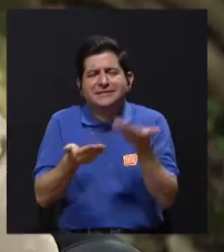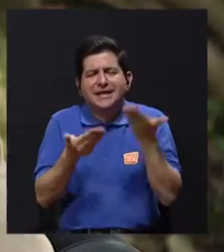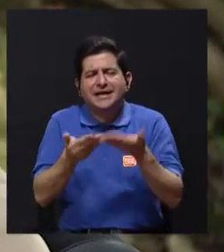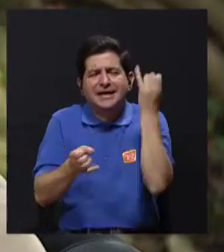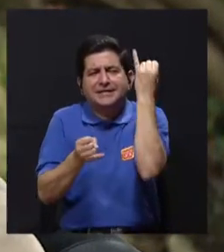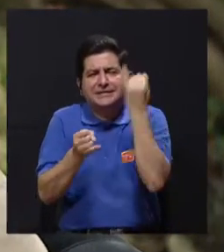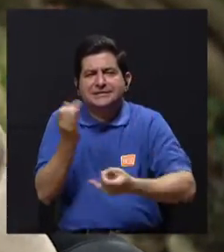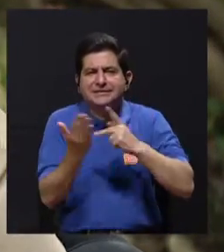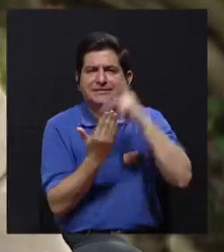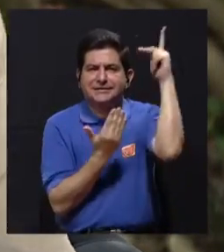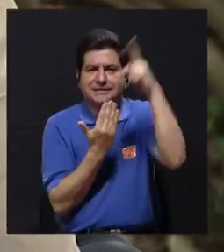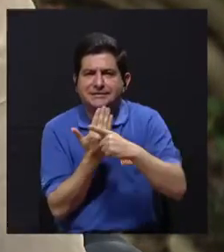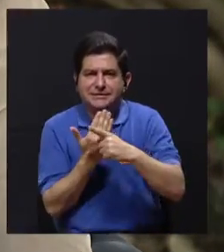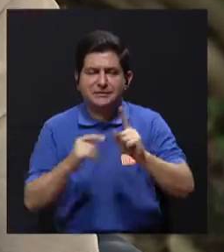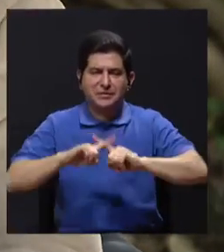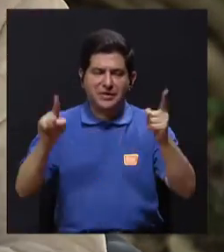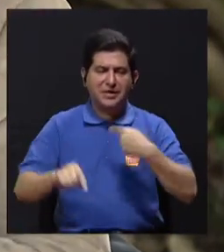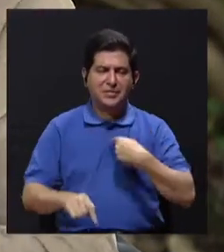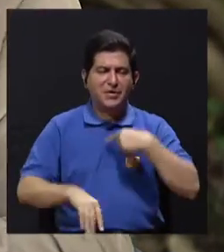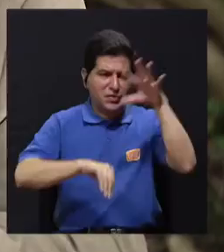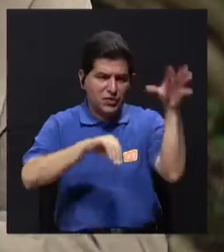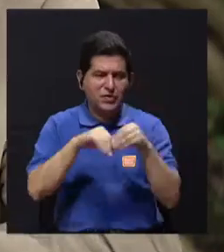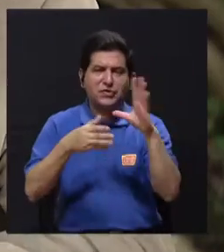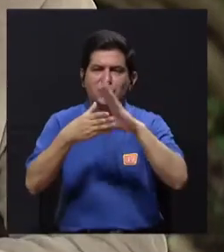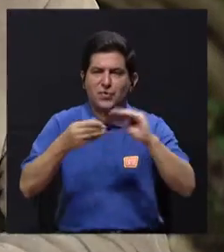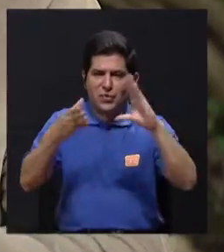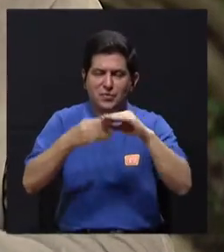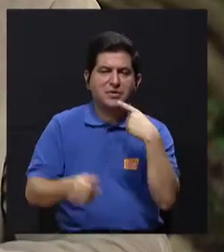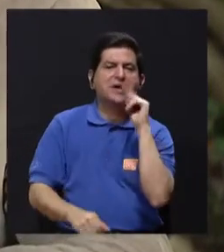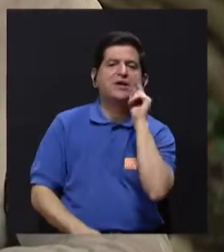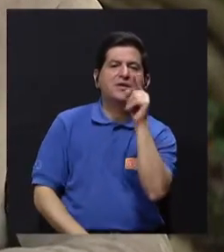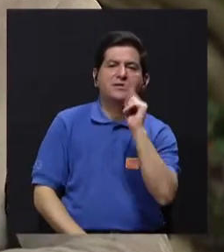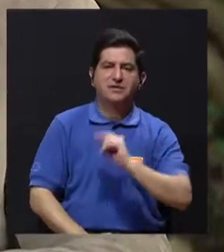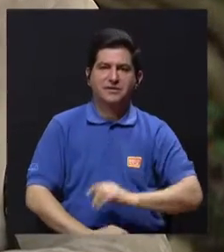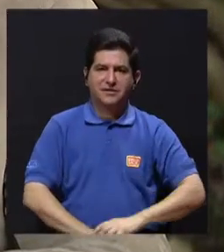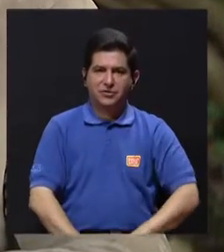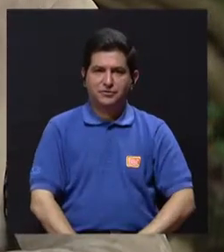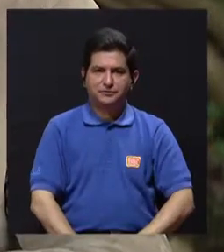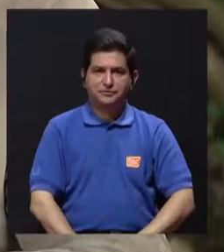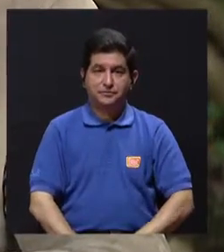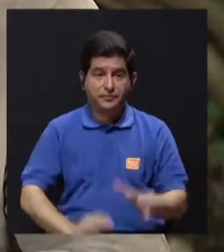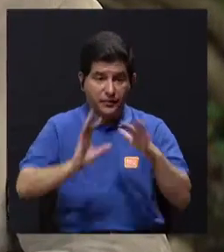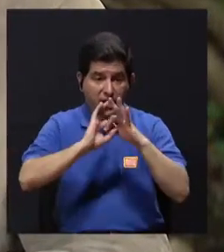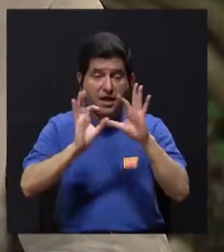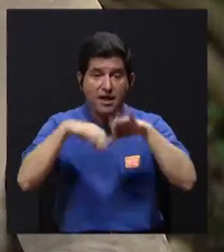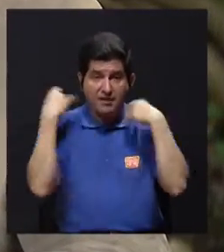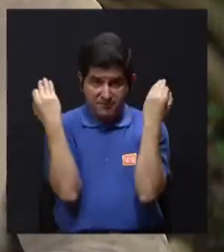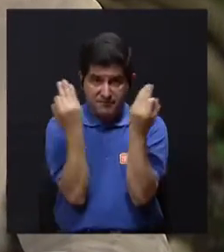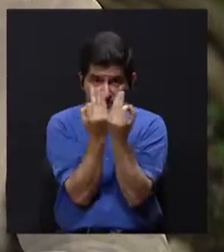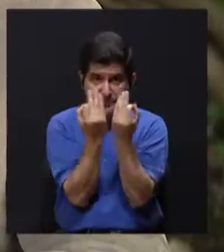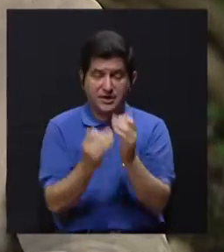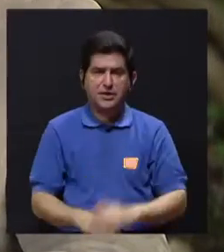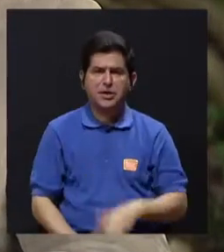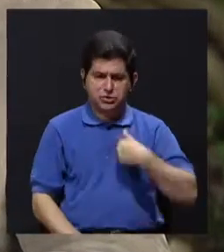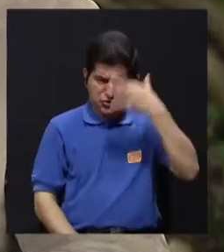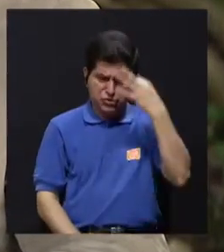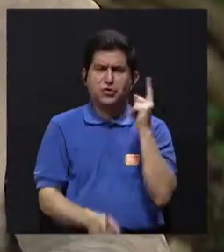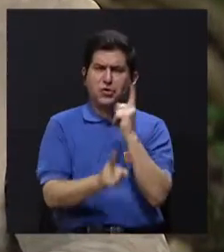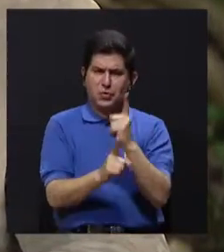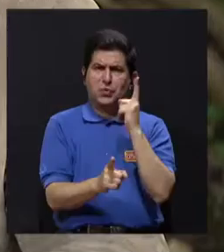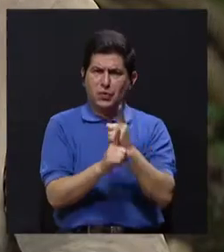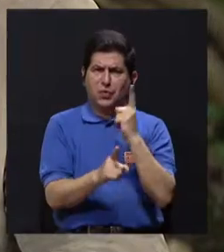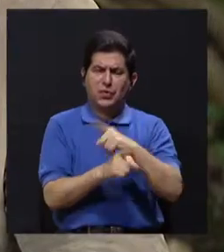que terminar el programa pero sí me gustaría también agregar un comentario a esto que usted está diciendo con respecto a las familias y me parece